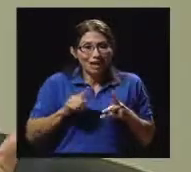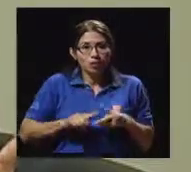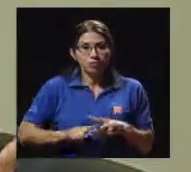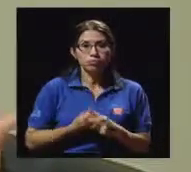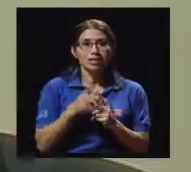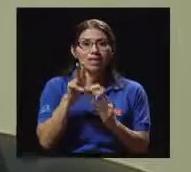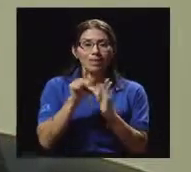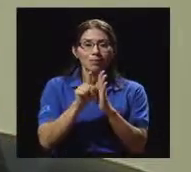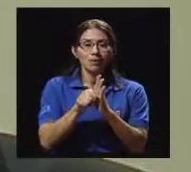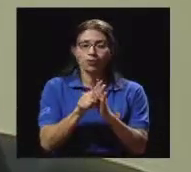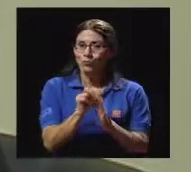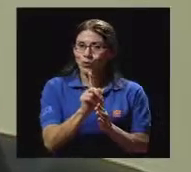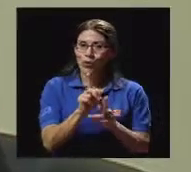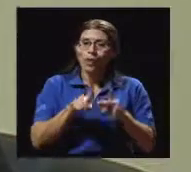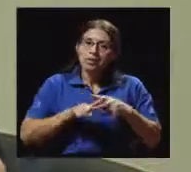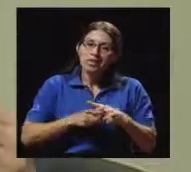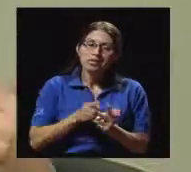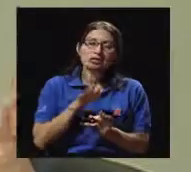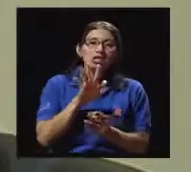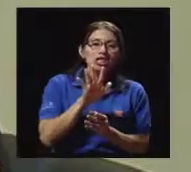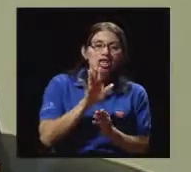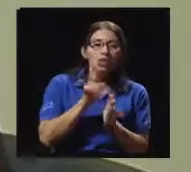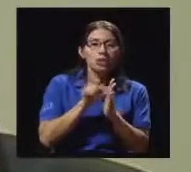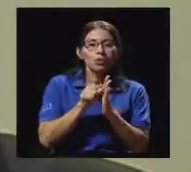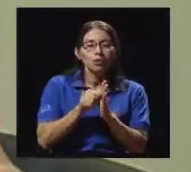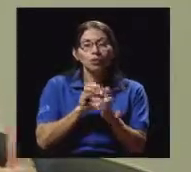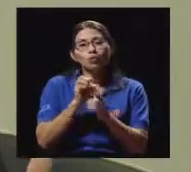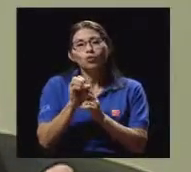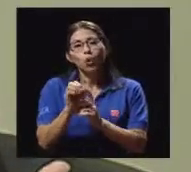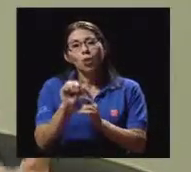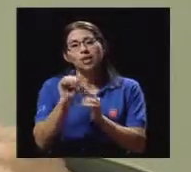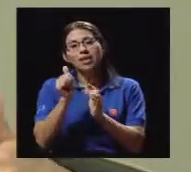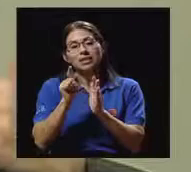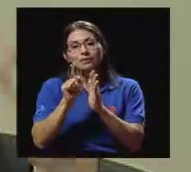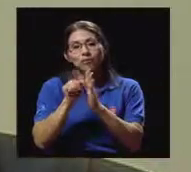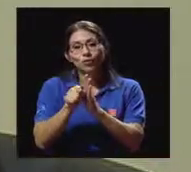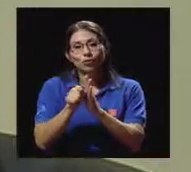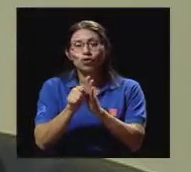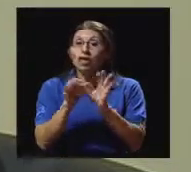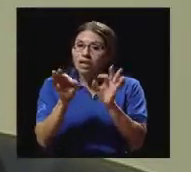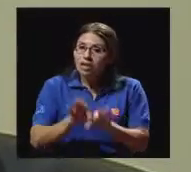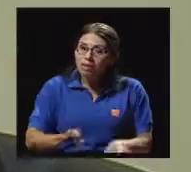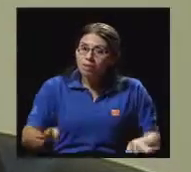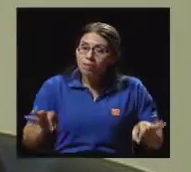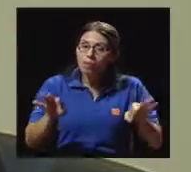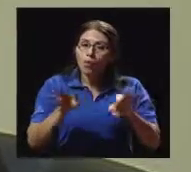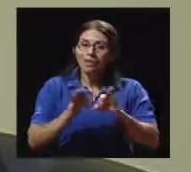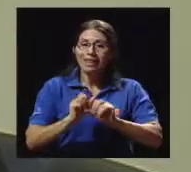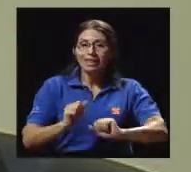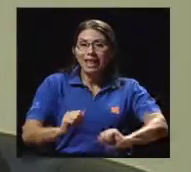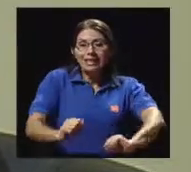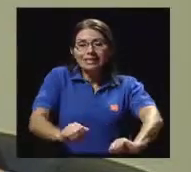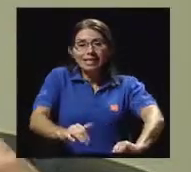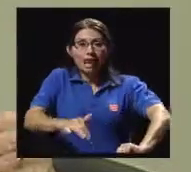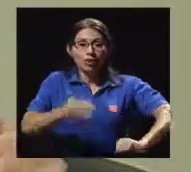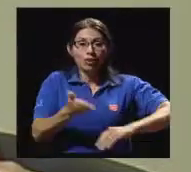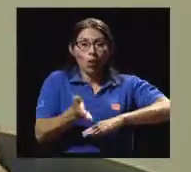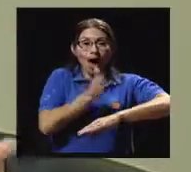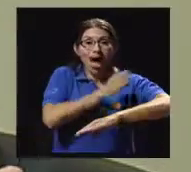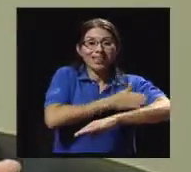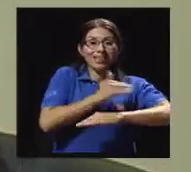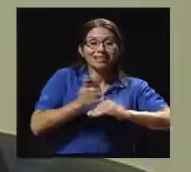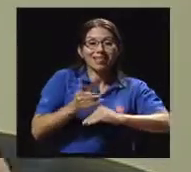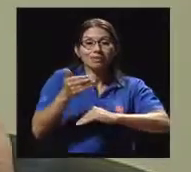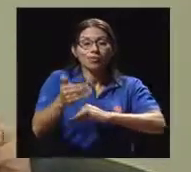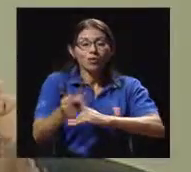Empecé 5, 10 minutos. Importante el estiramiento antes y después, ¿verdad? Para evitar lesiones. La